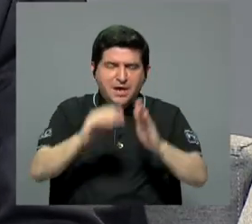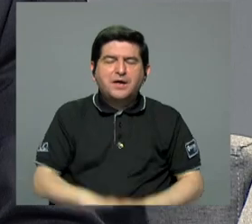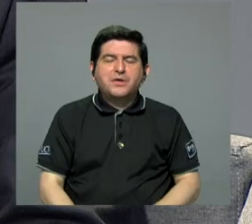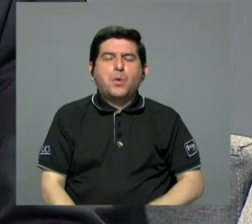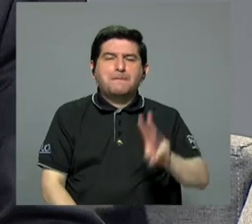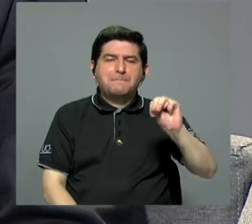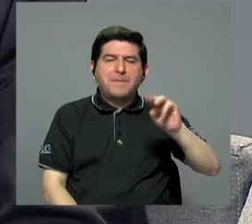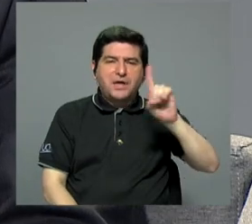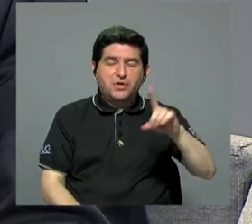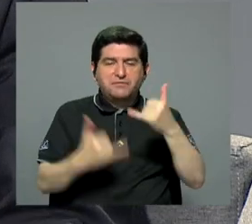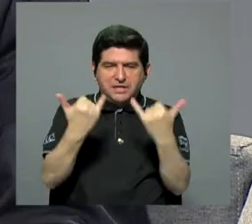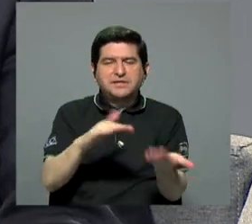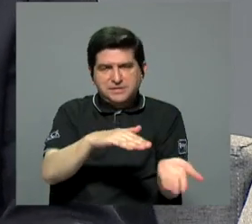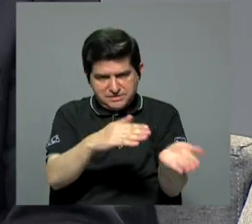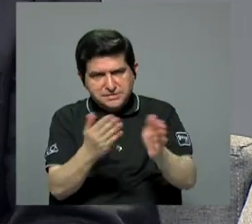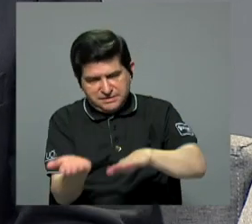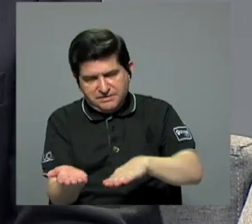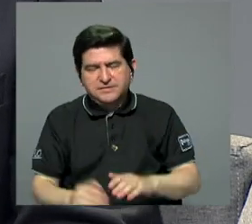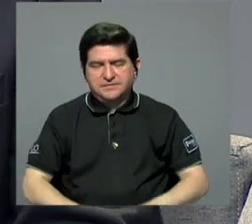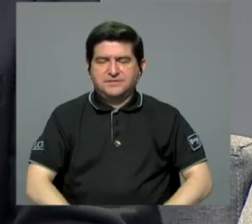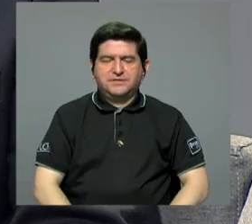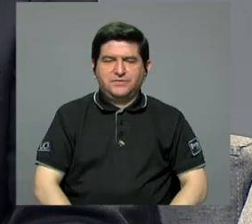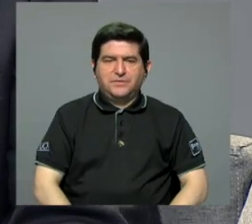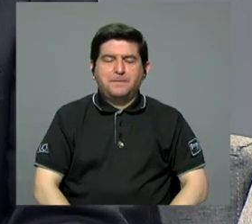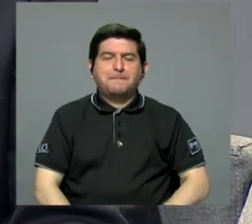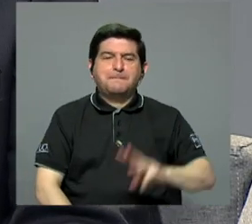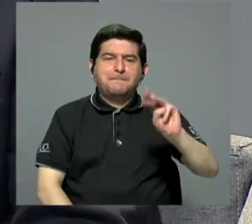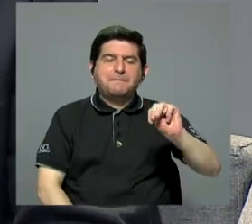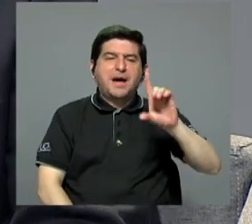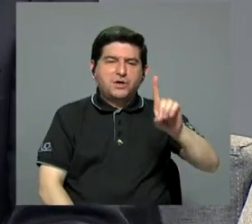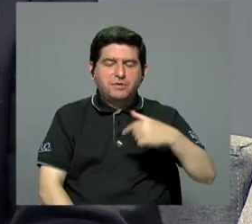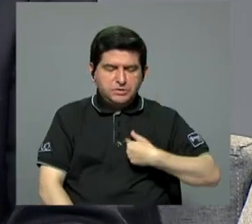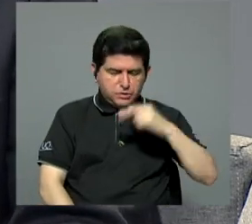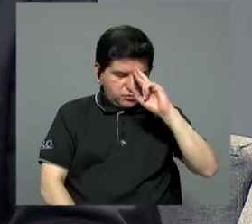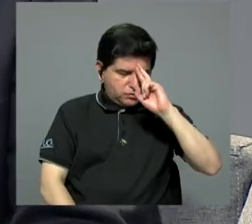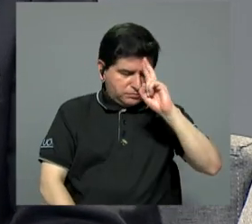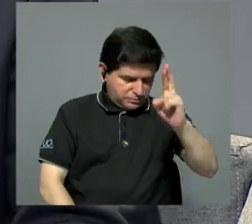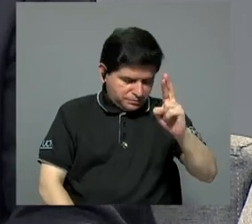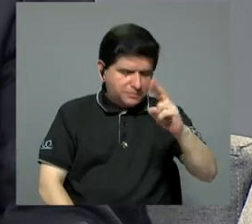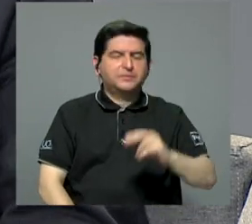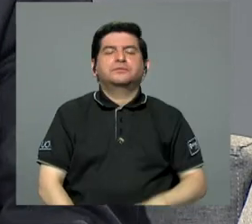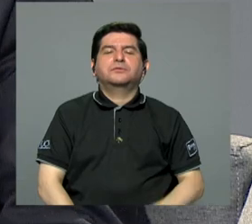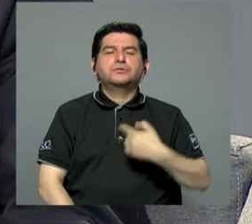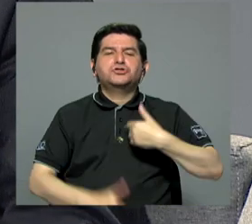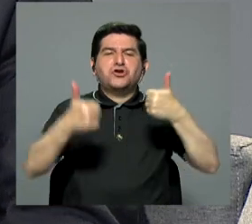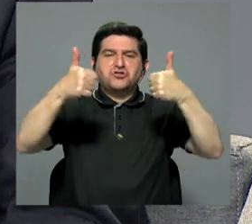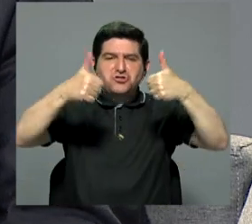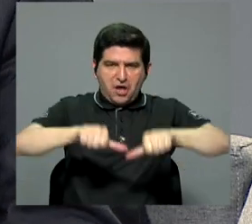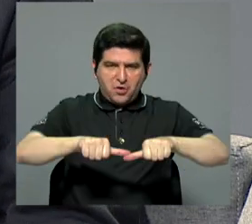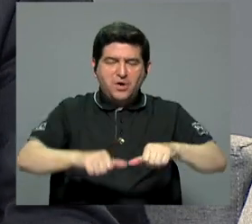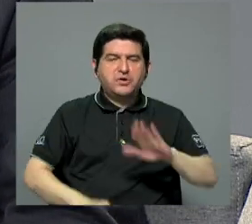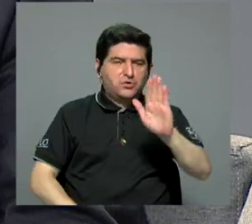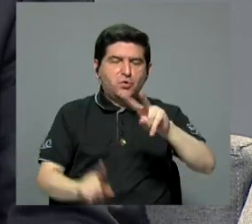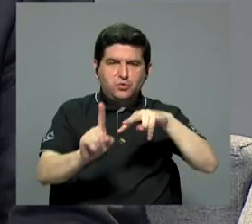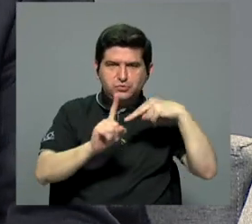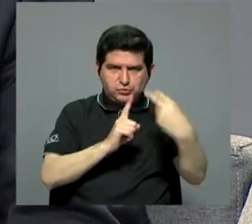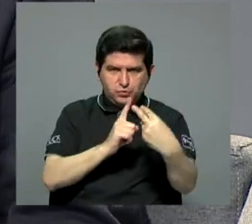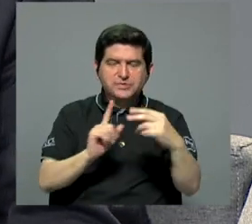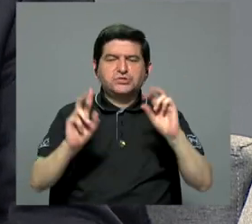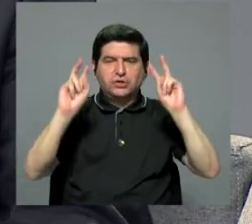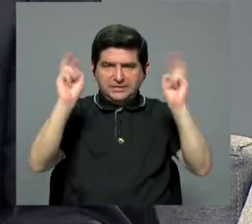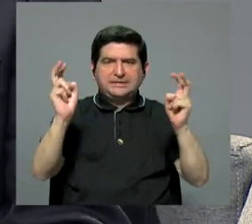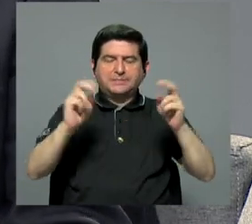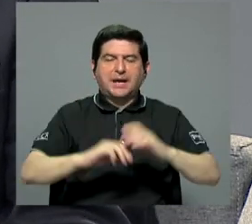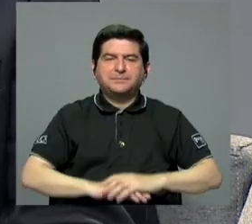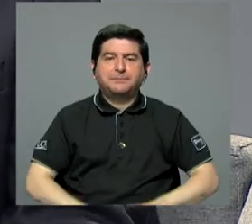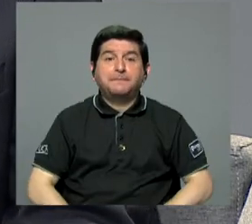que Dios goce, ¿verdad? O sea, Mario de Bandas, mi respeto absoluto, coincido plenamente con la visión que él tenía sobre estos